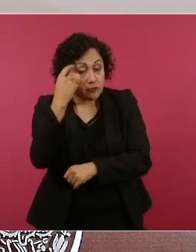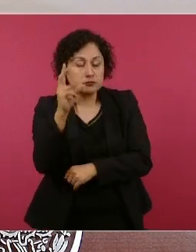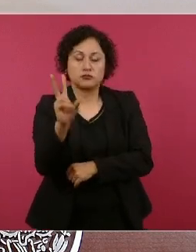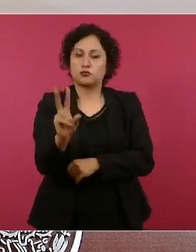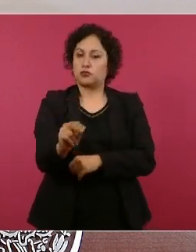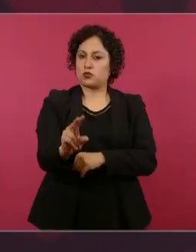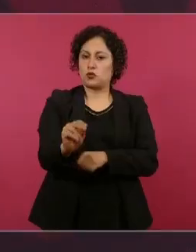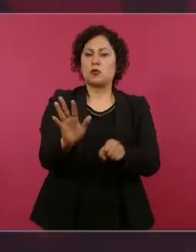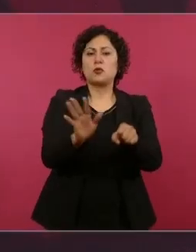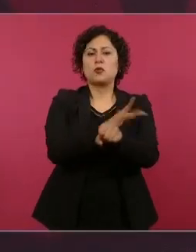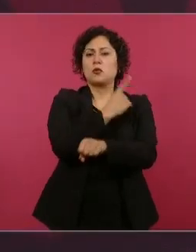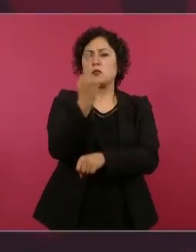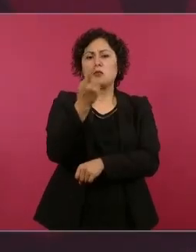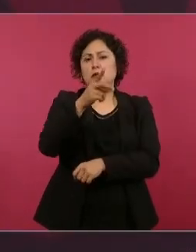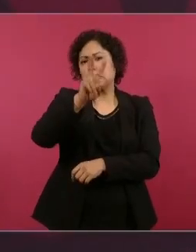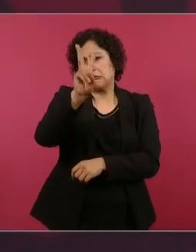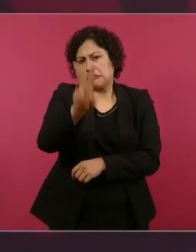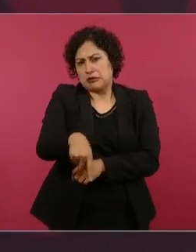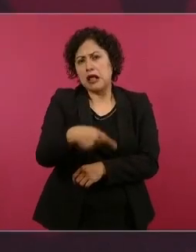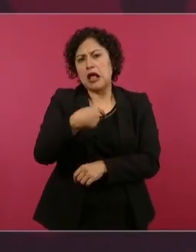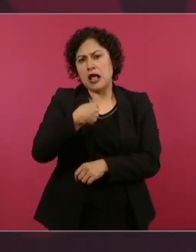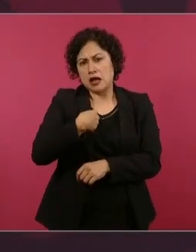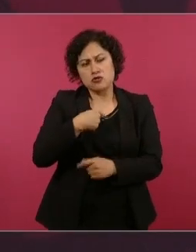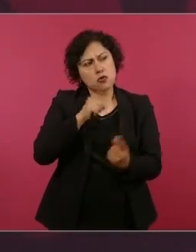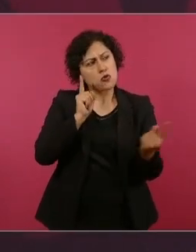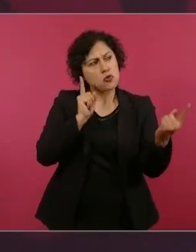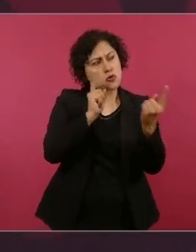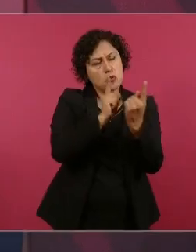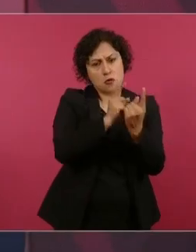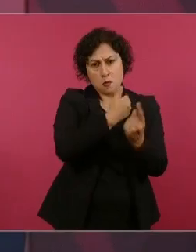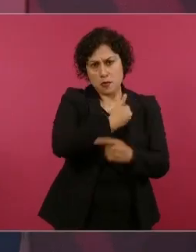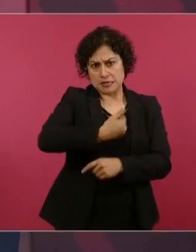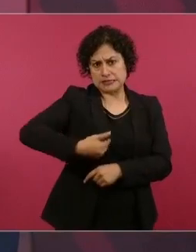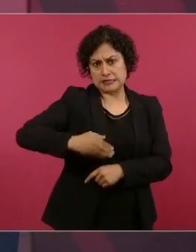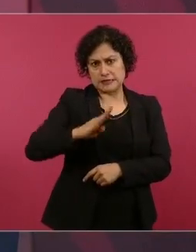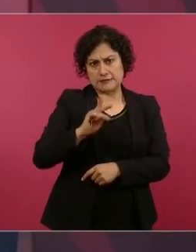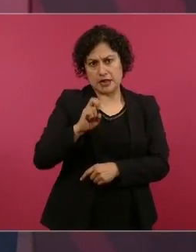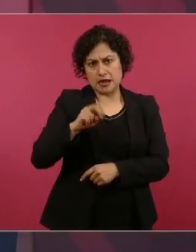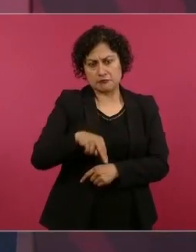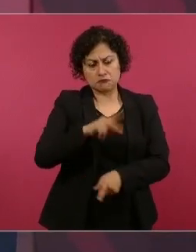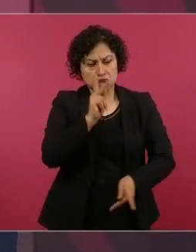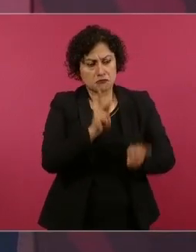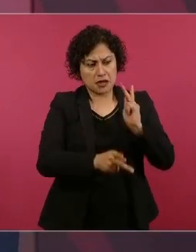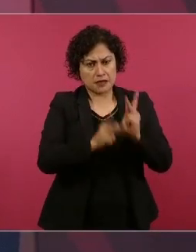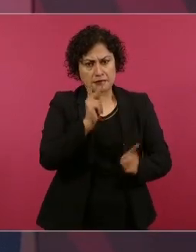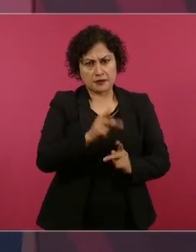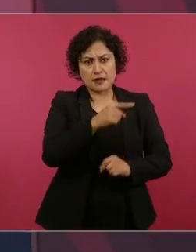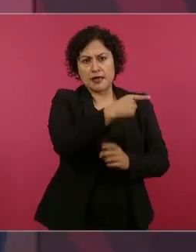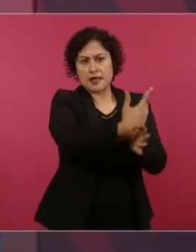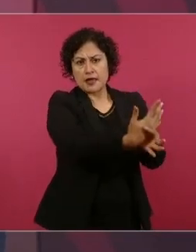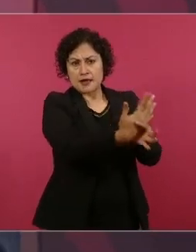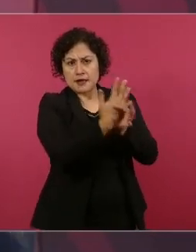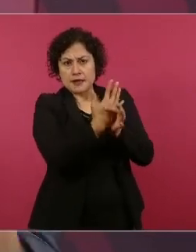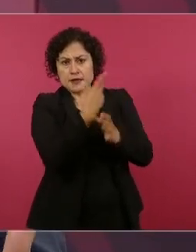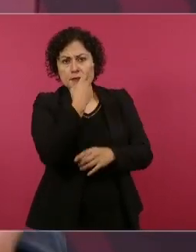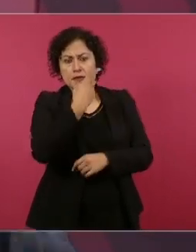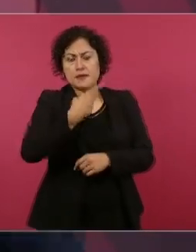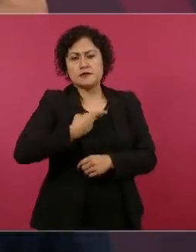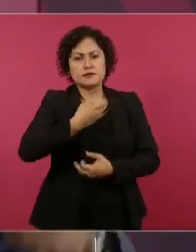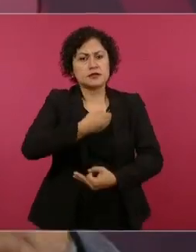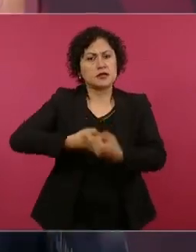tiene que darse en un pie de igualdad. Y le creo, y vamos